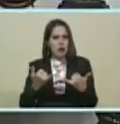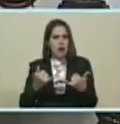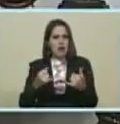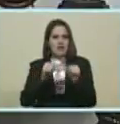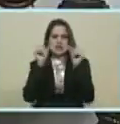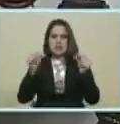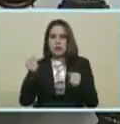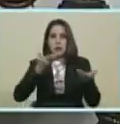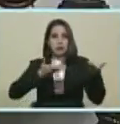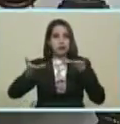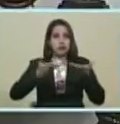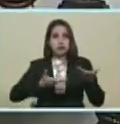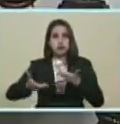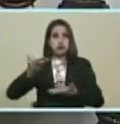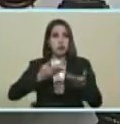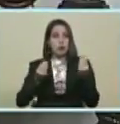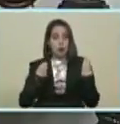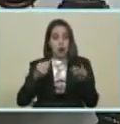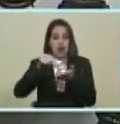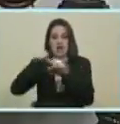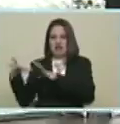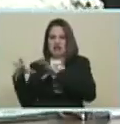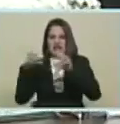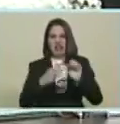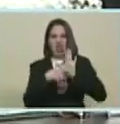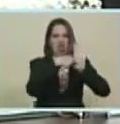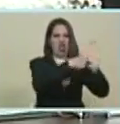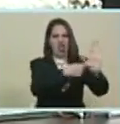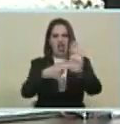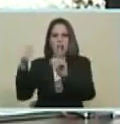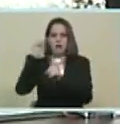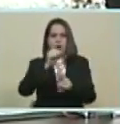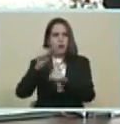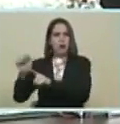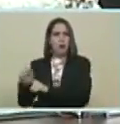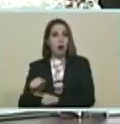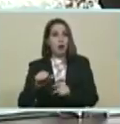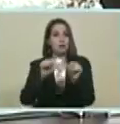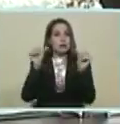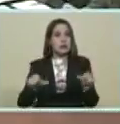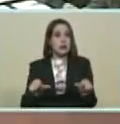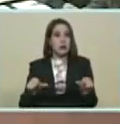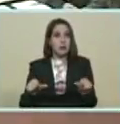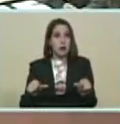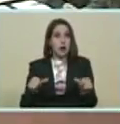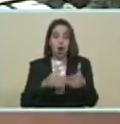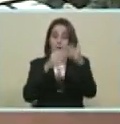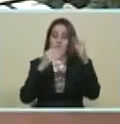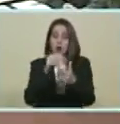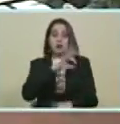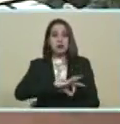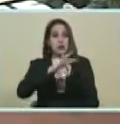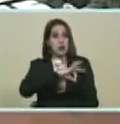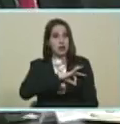Distribuidor Porque aquí El capitalismo Se rebeló Contra el sistema Contra el socialismo